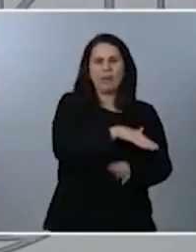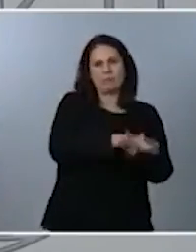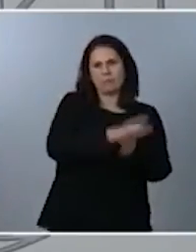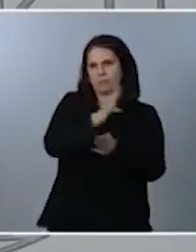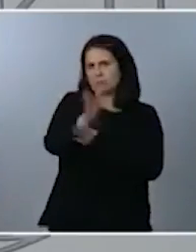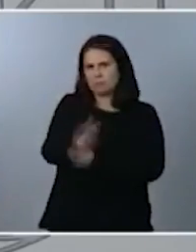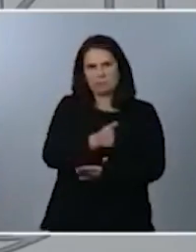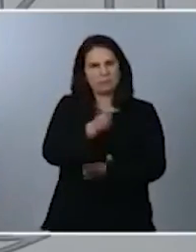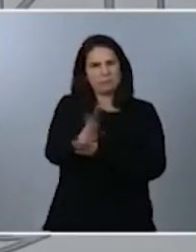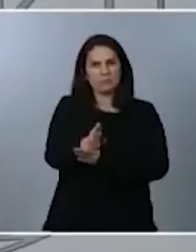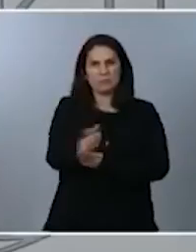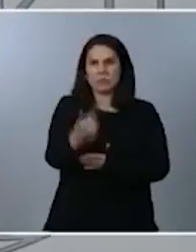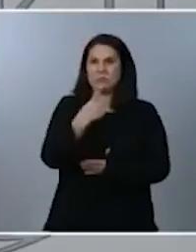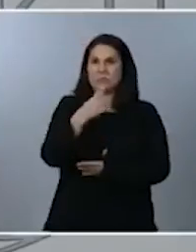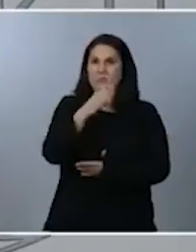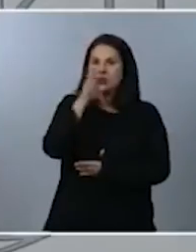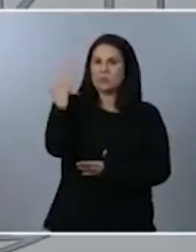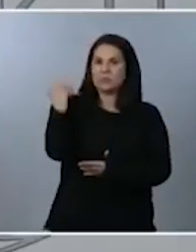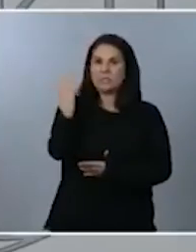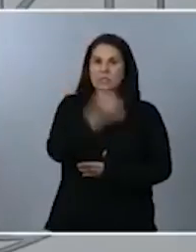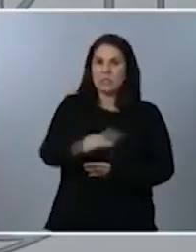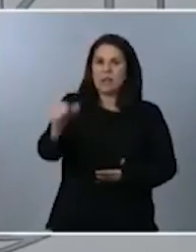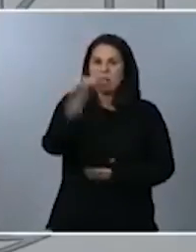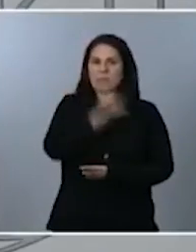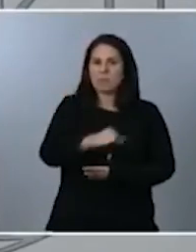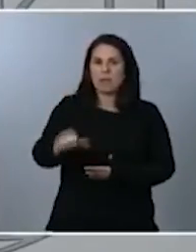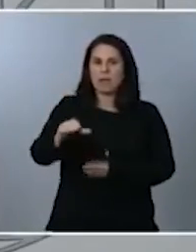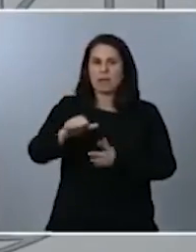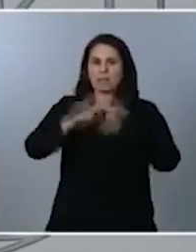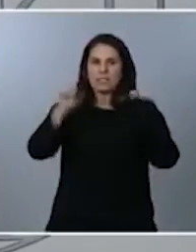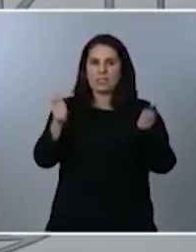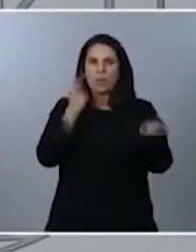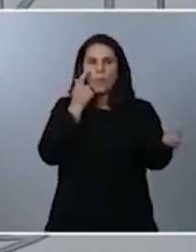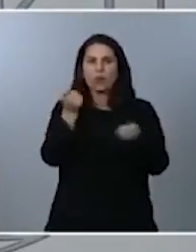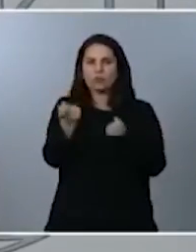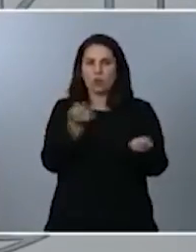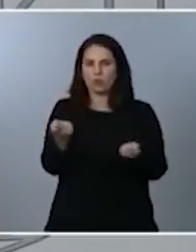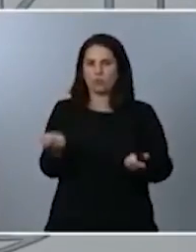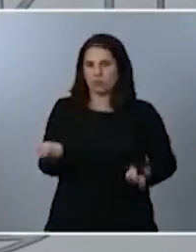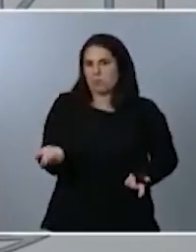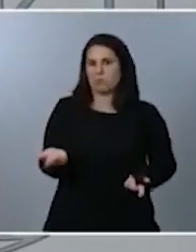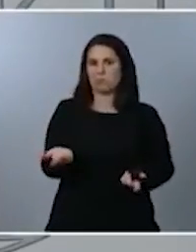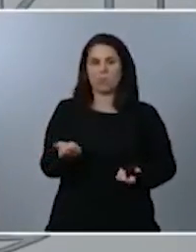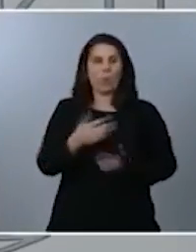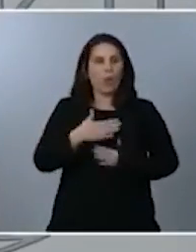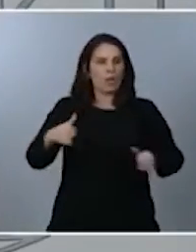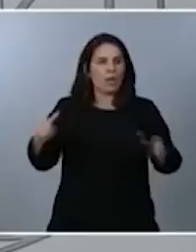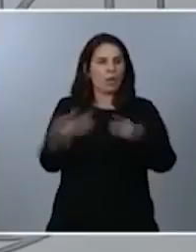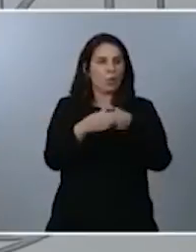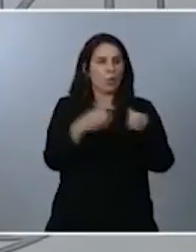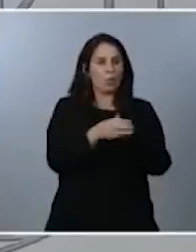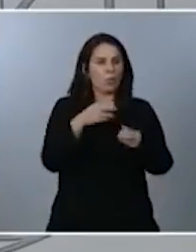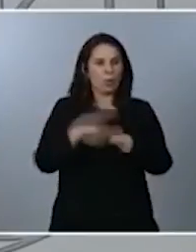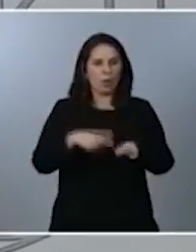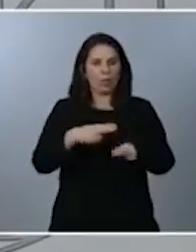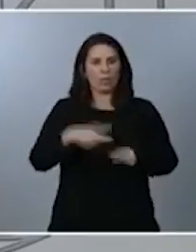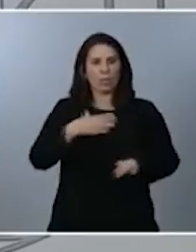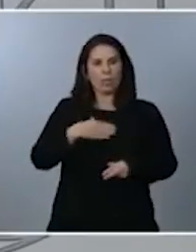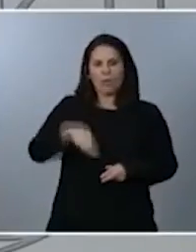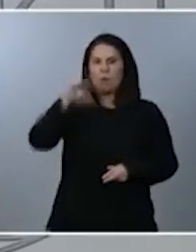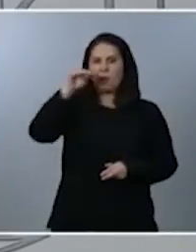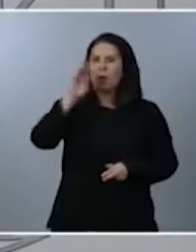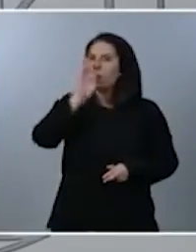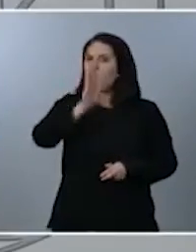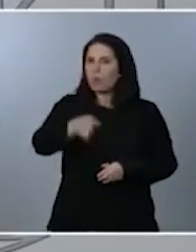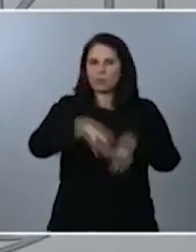como ustedes lo escuchan, en la sesión de control del Gobierno. Por tanto, cualquier grupo político le puede preguntar al presidente sobre esta materia.